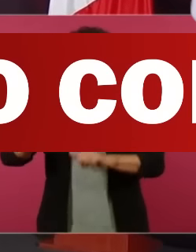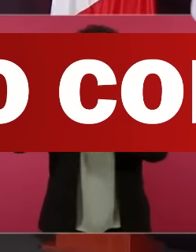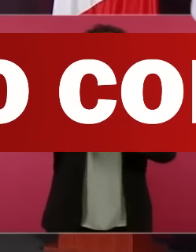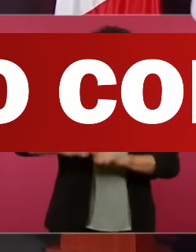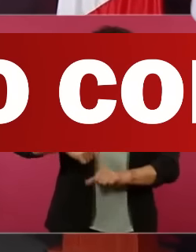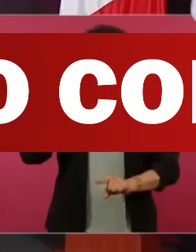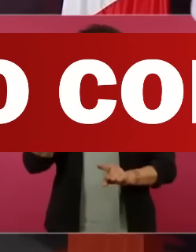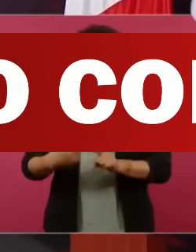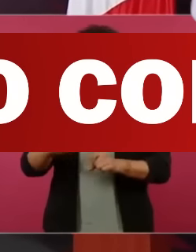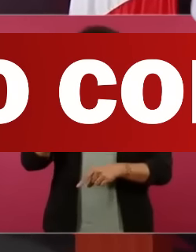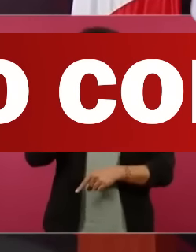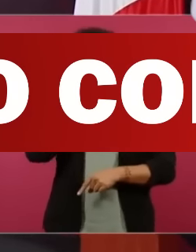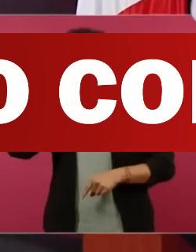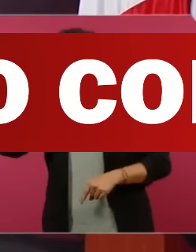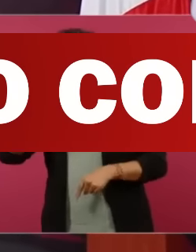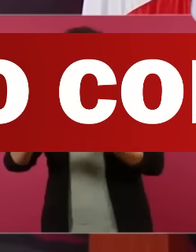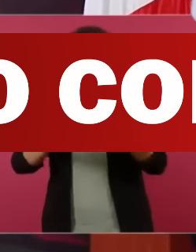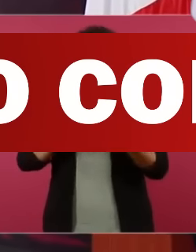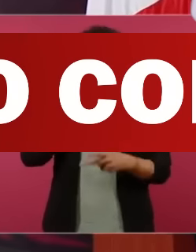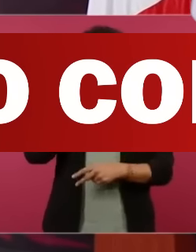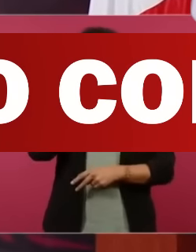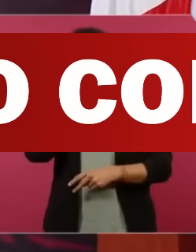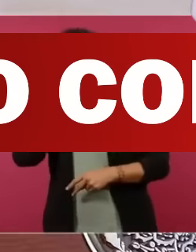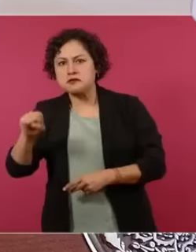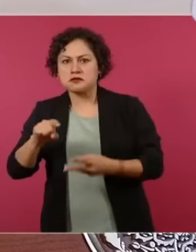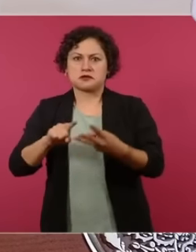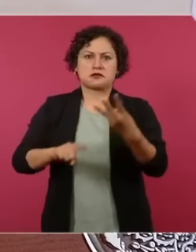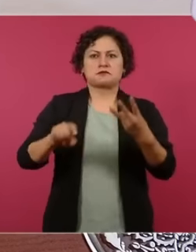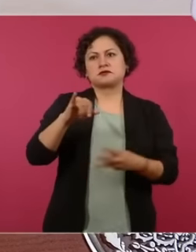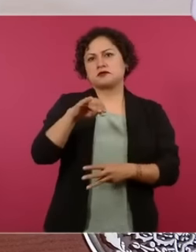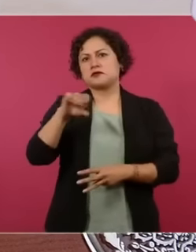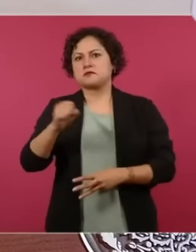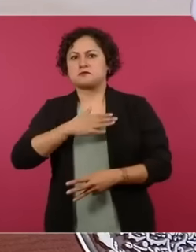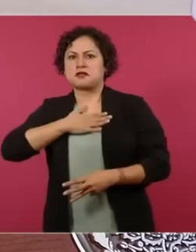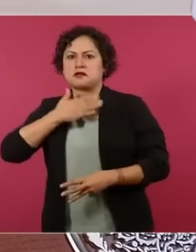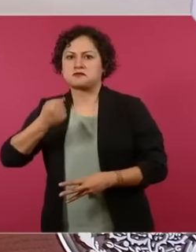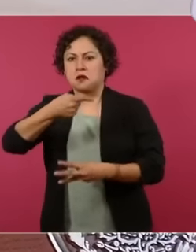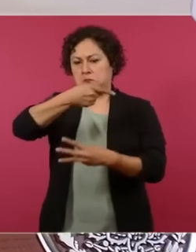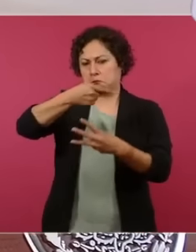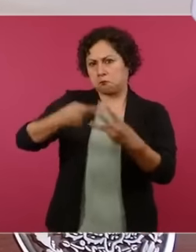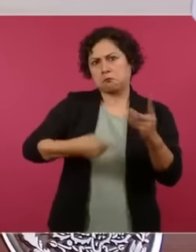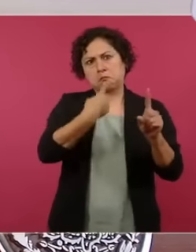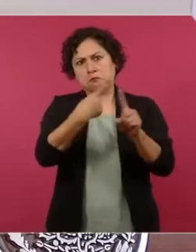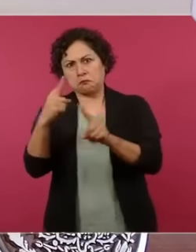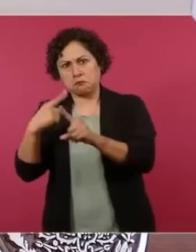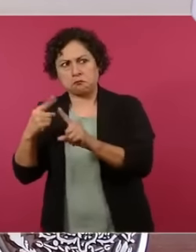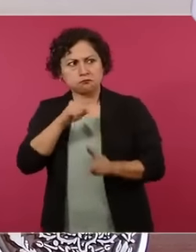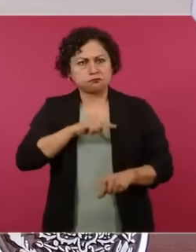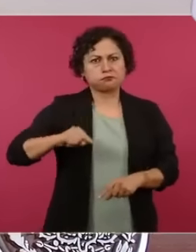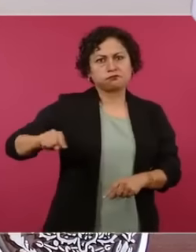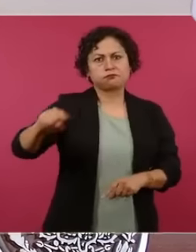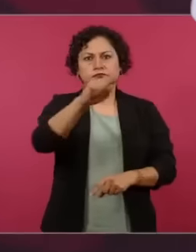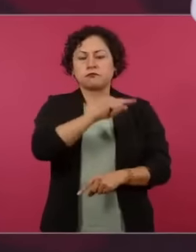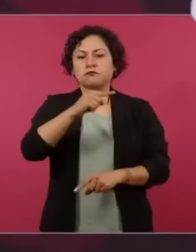la continuidad y el beneficio para los jóvenes de méxico tanto mujeres y hombres porque